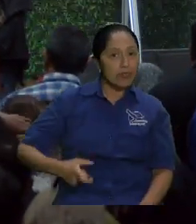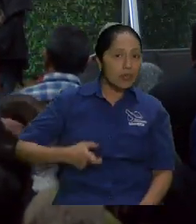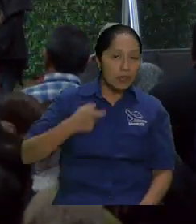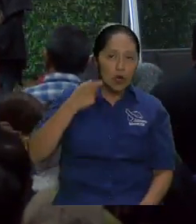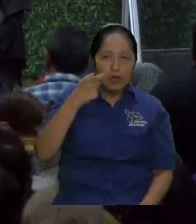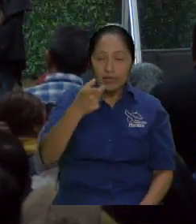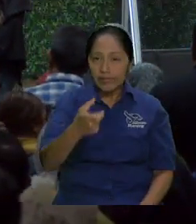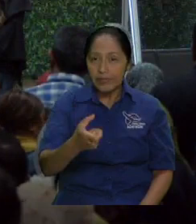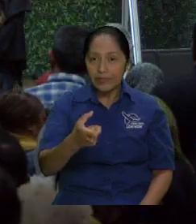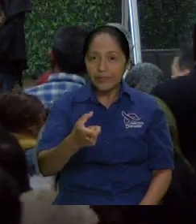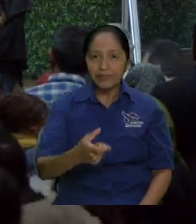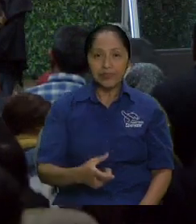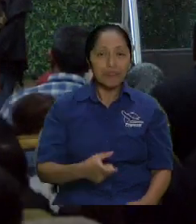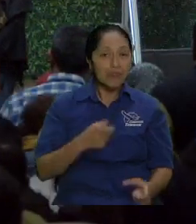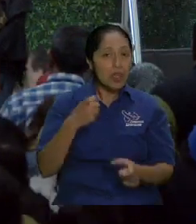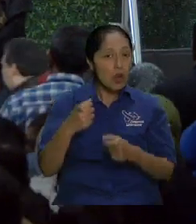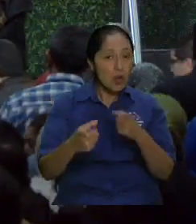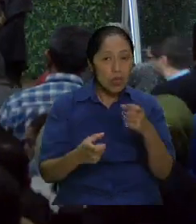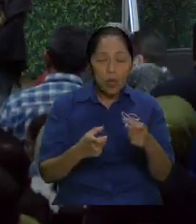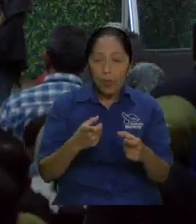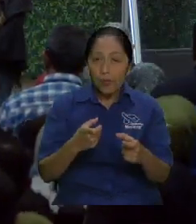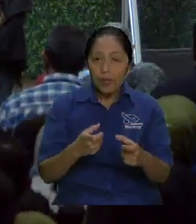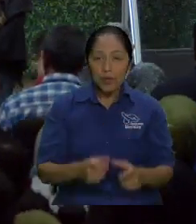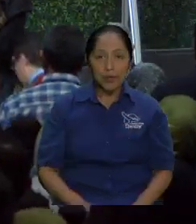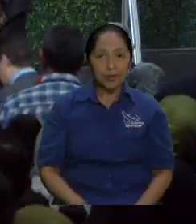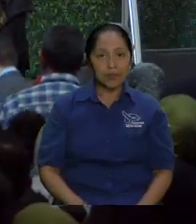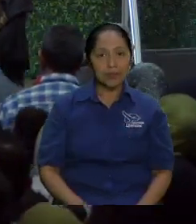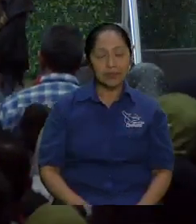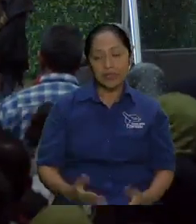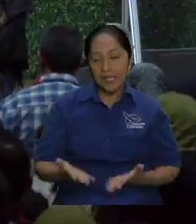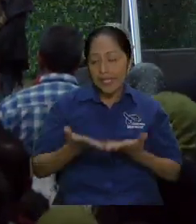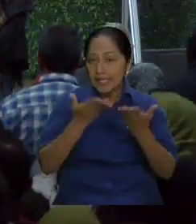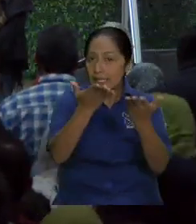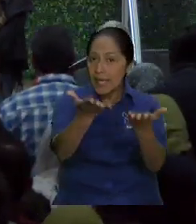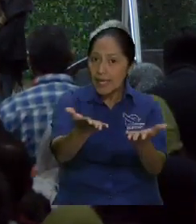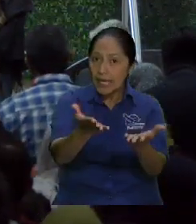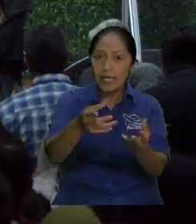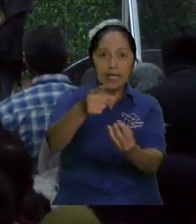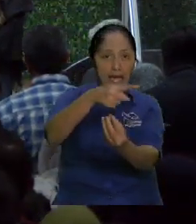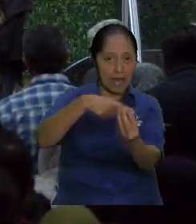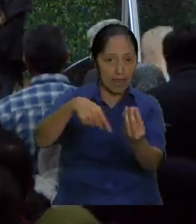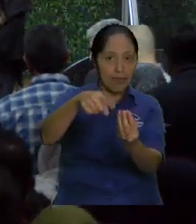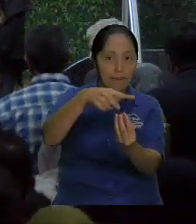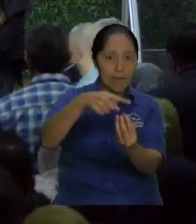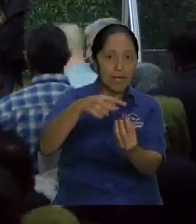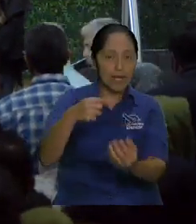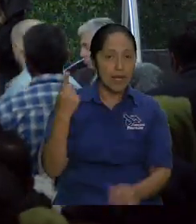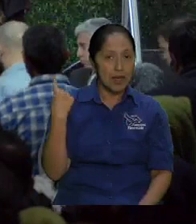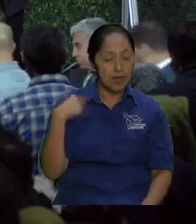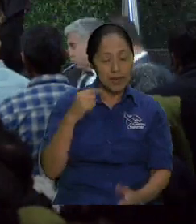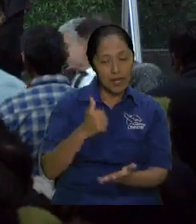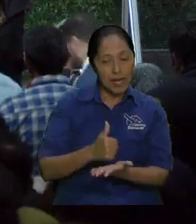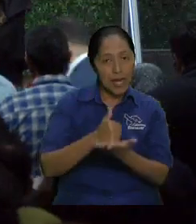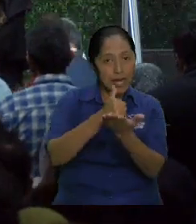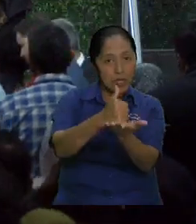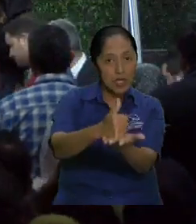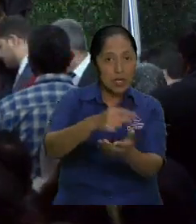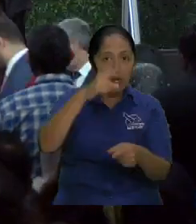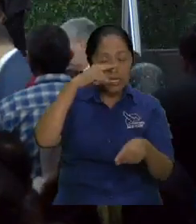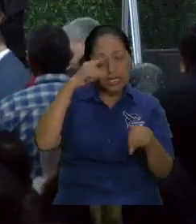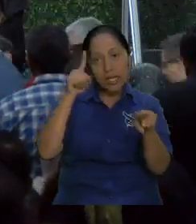y si tienen alguna palabra para uno de ellos que se la den verdad y después regresan a su lugar